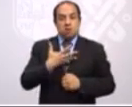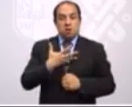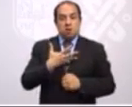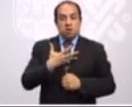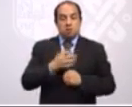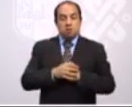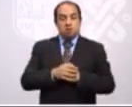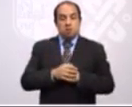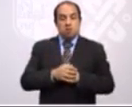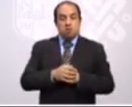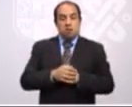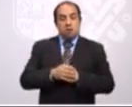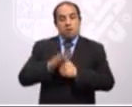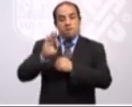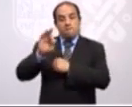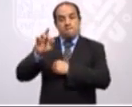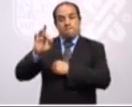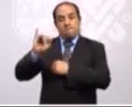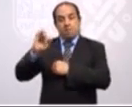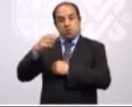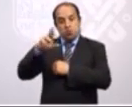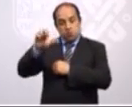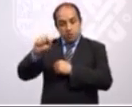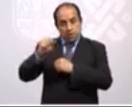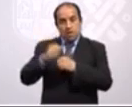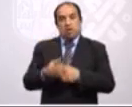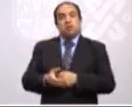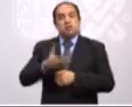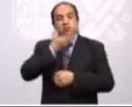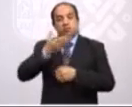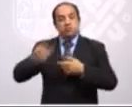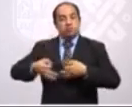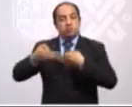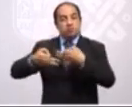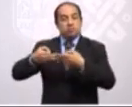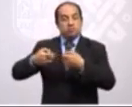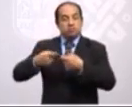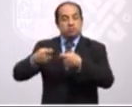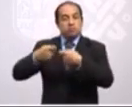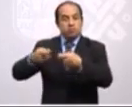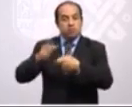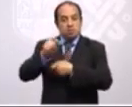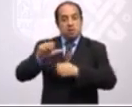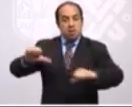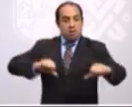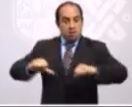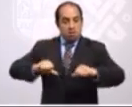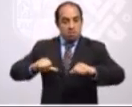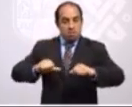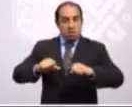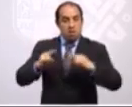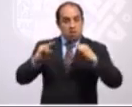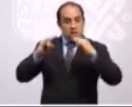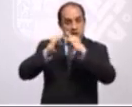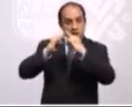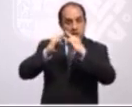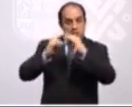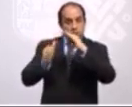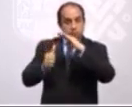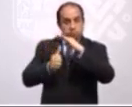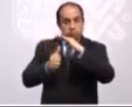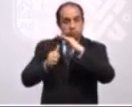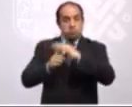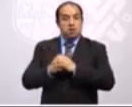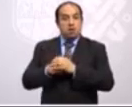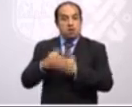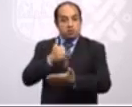Figuras tradicionales y parte de esta actividad de la carpa en la ciudad, en donde estarían